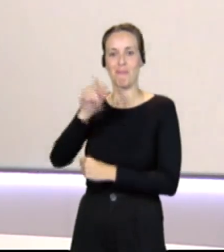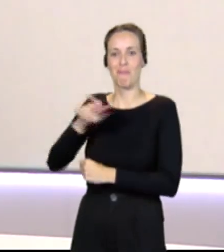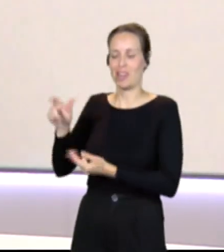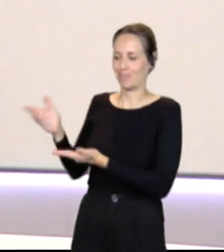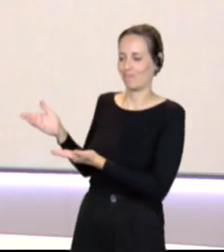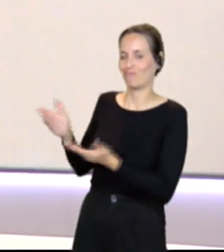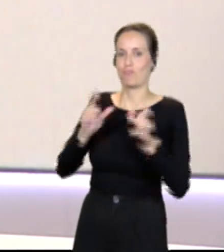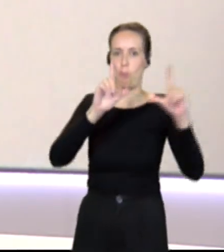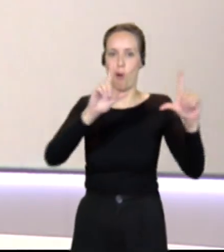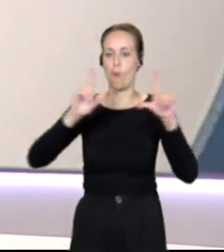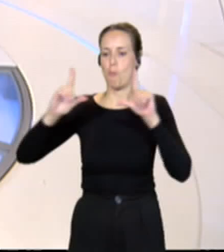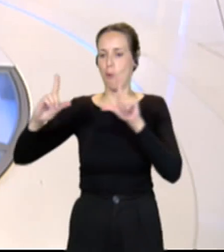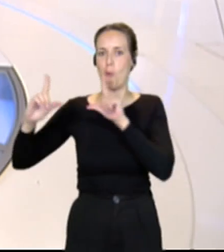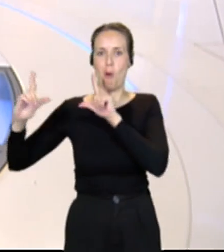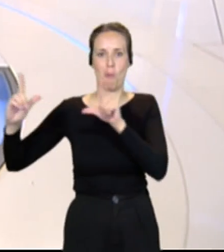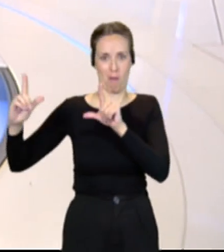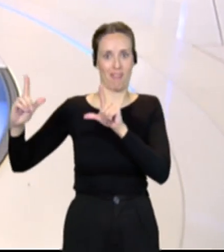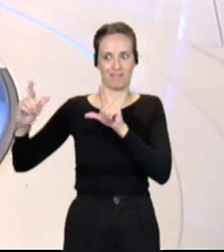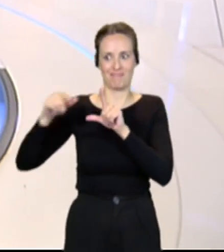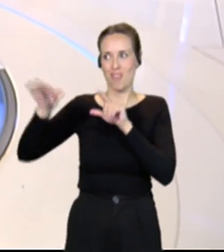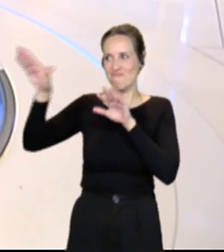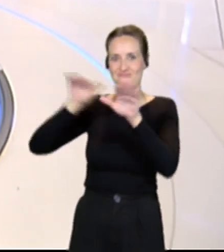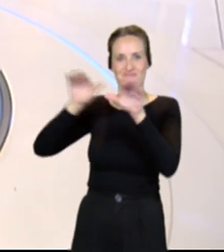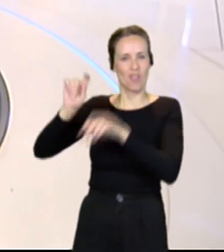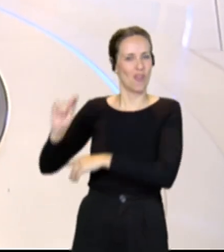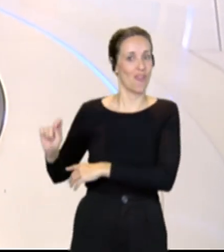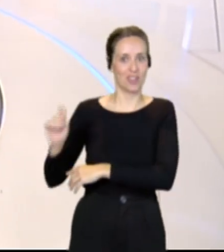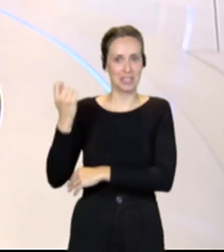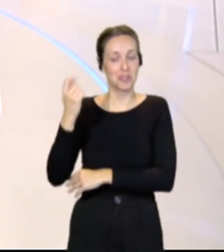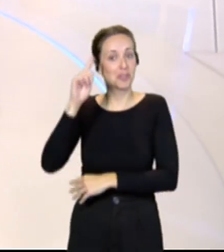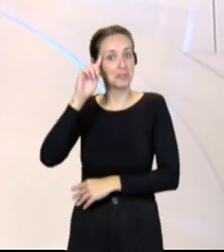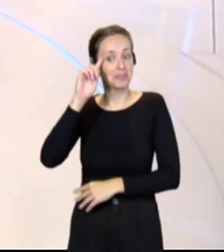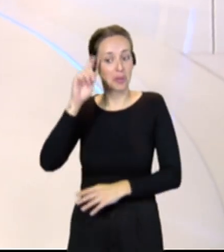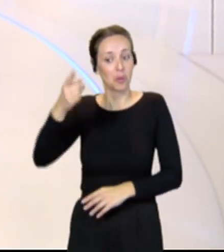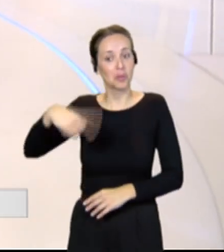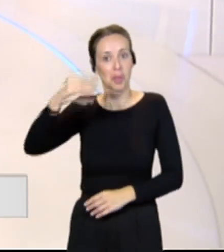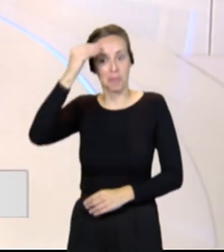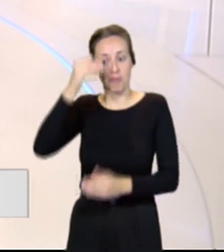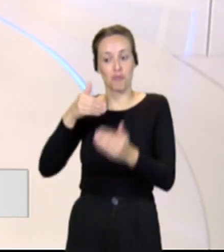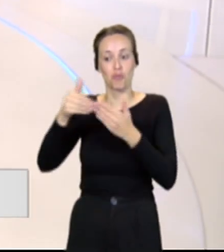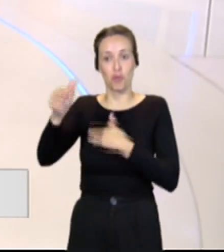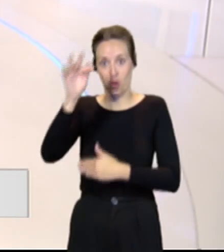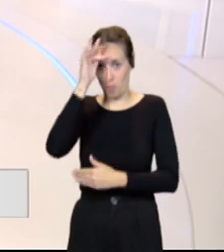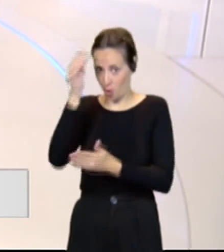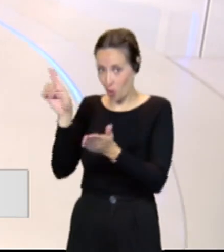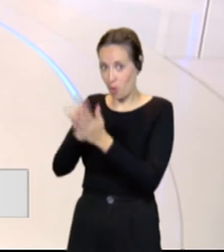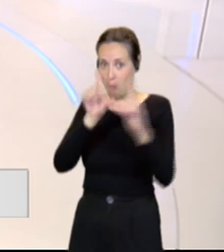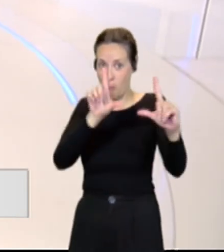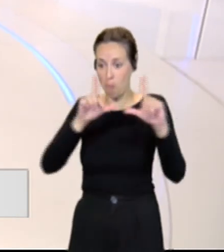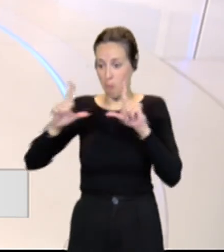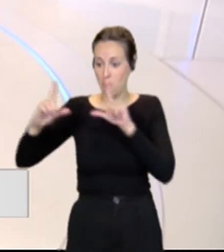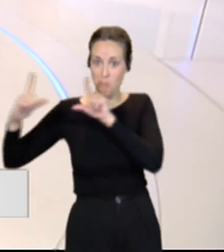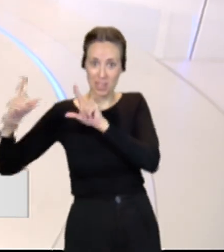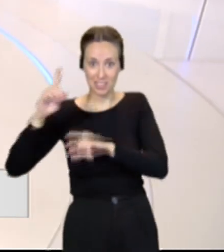gran pantalla. Fue todo un éxito de convocatoria. No sé si tienen previsto repetirlo este domingo, con la final.